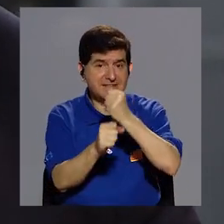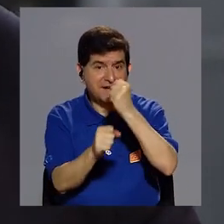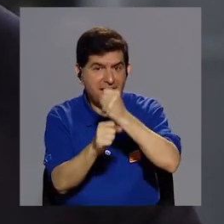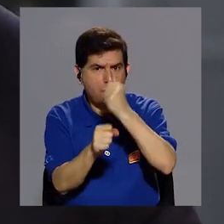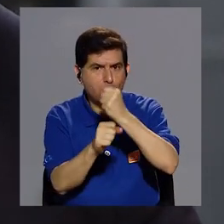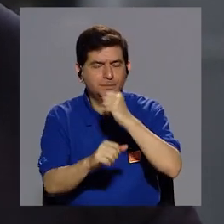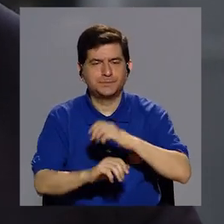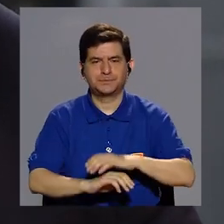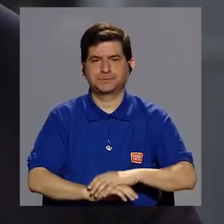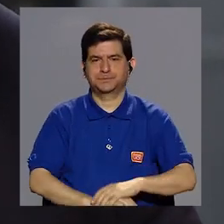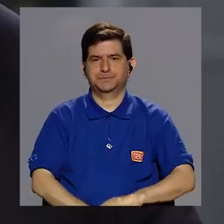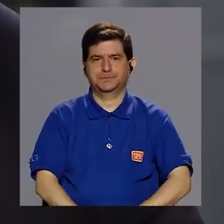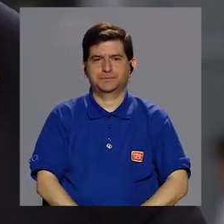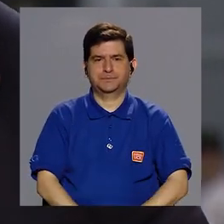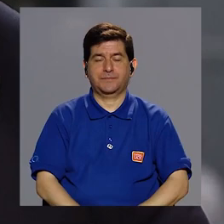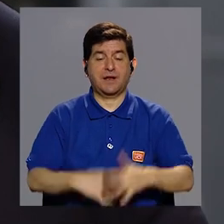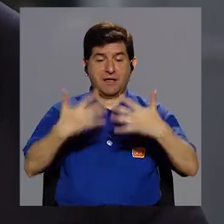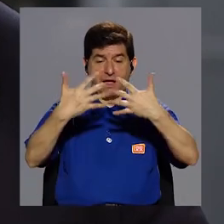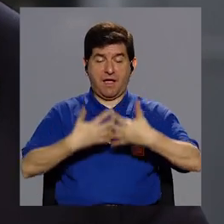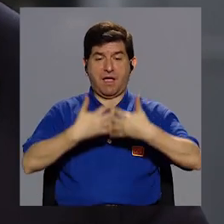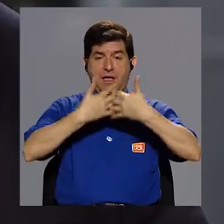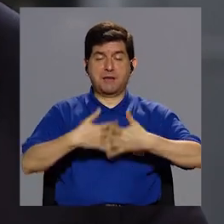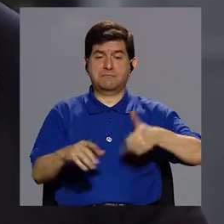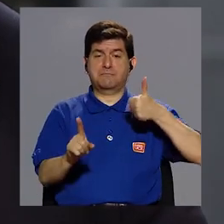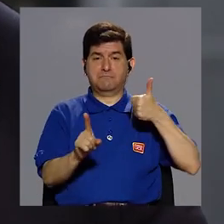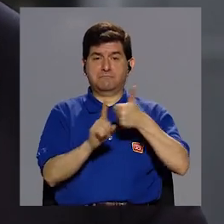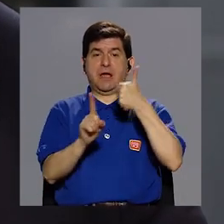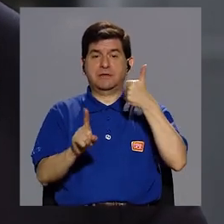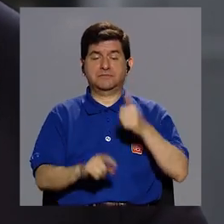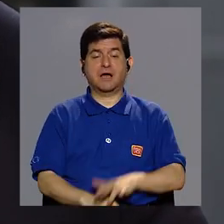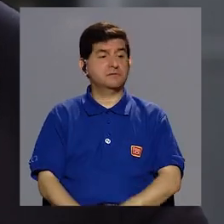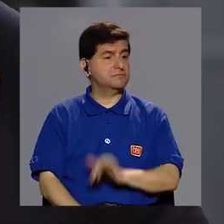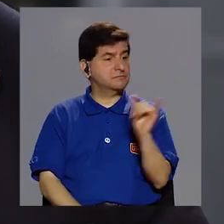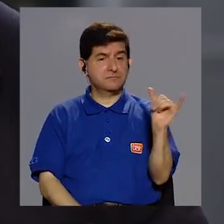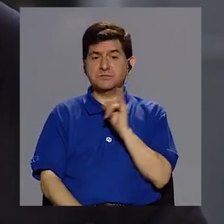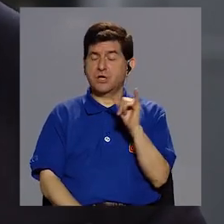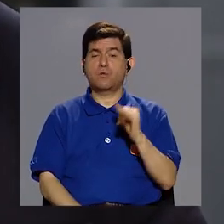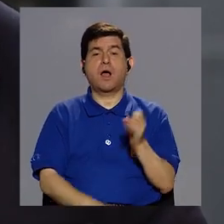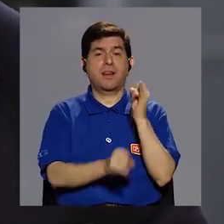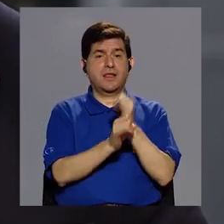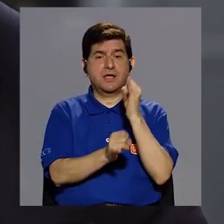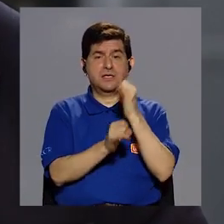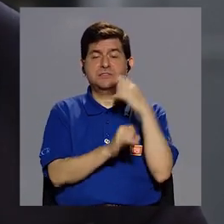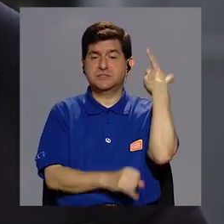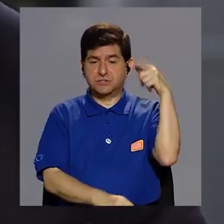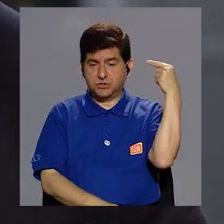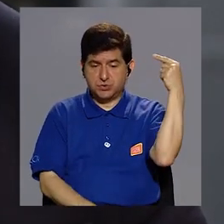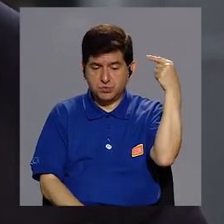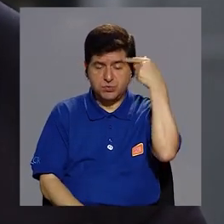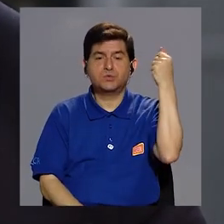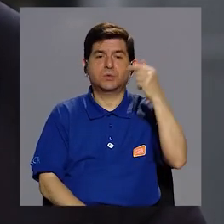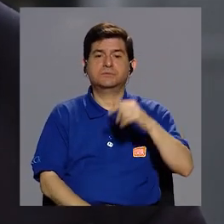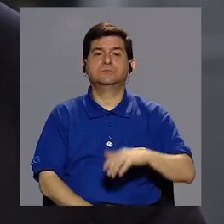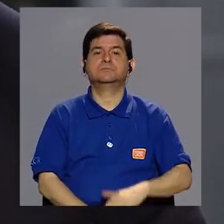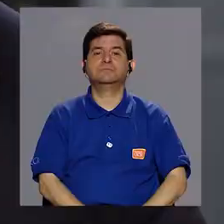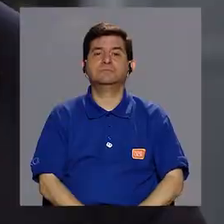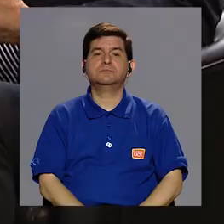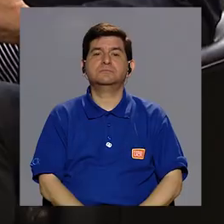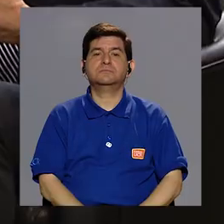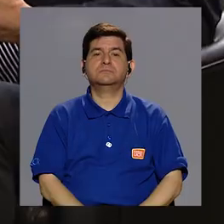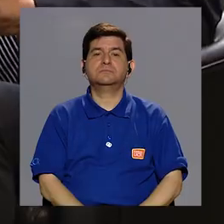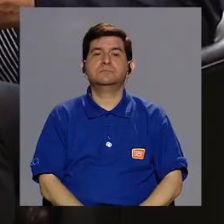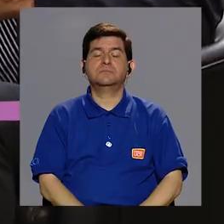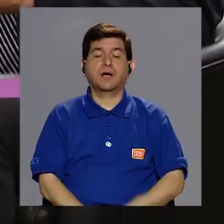trabajo en las empresas, también en las instituciones gubernamentales,